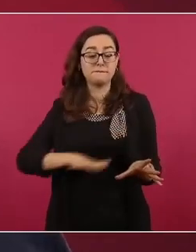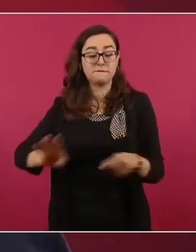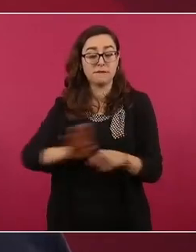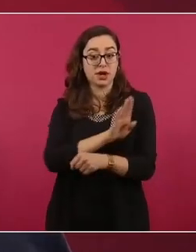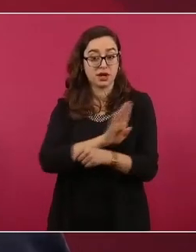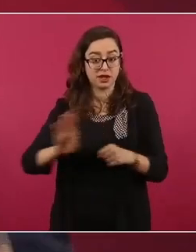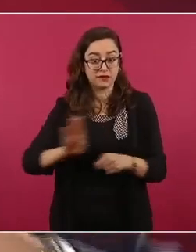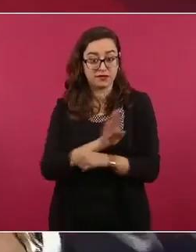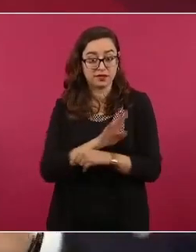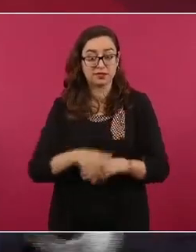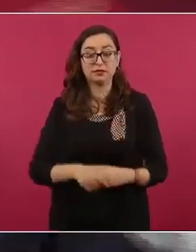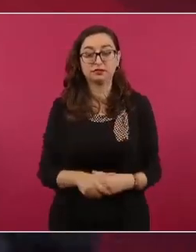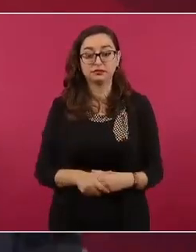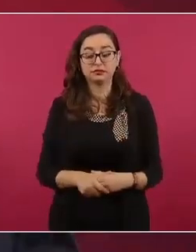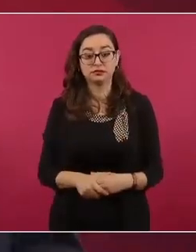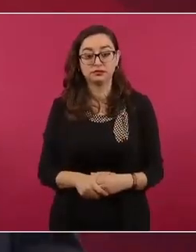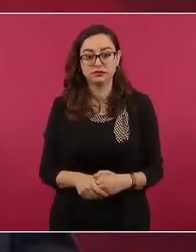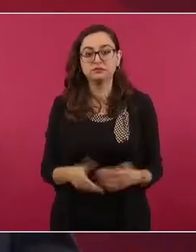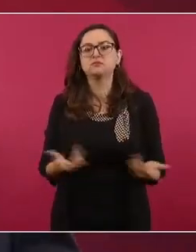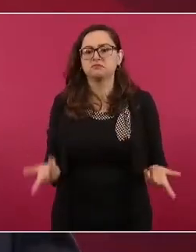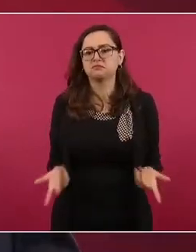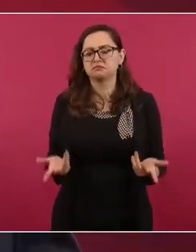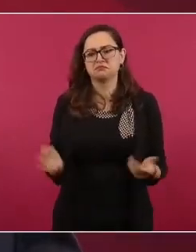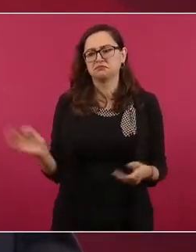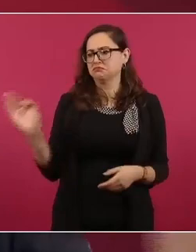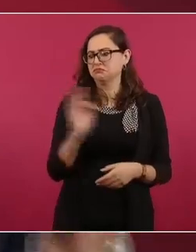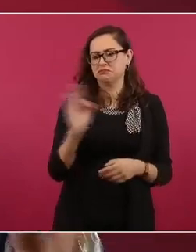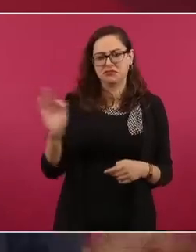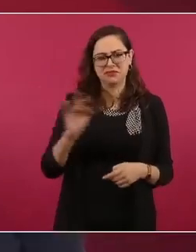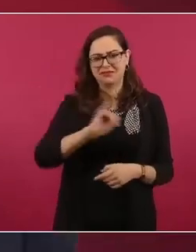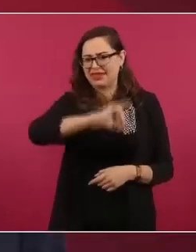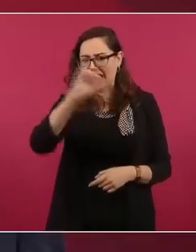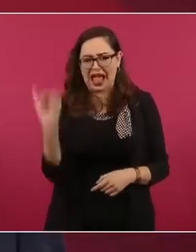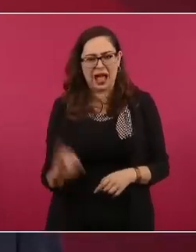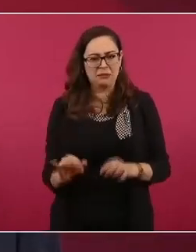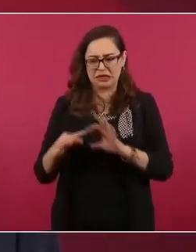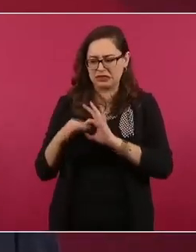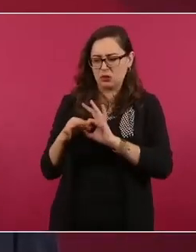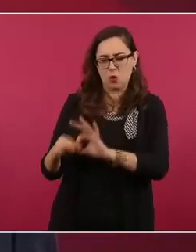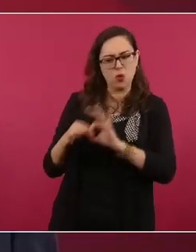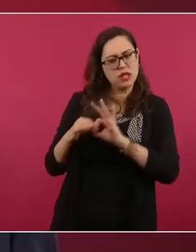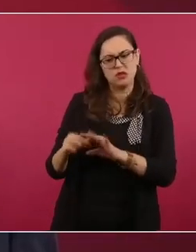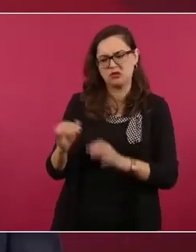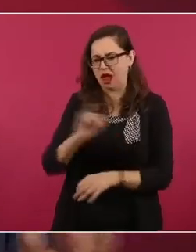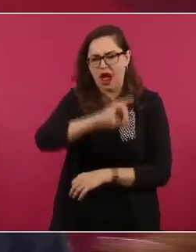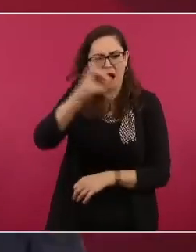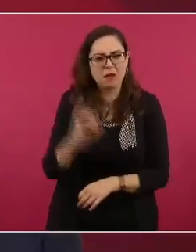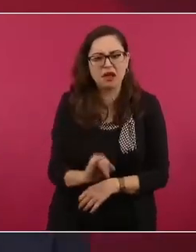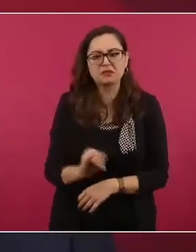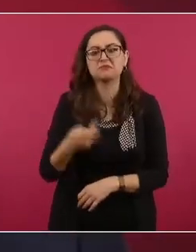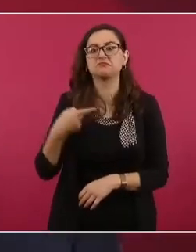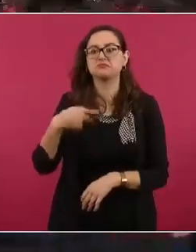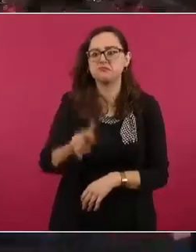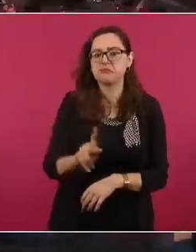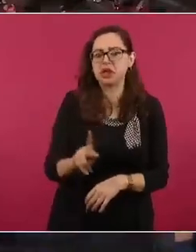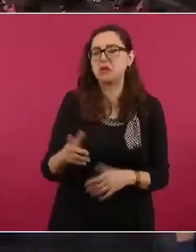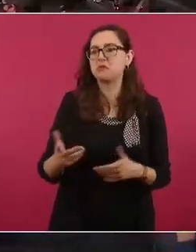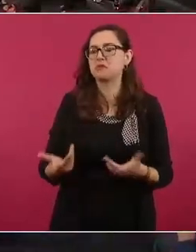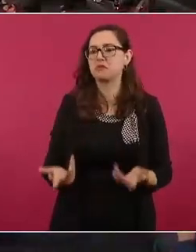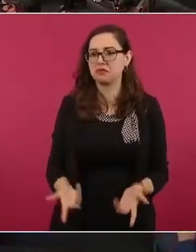de que podemos tener muchas diferencias, pero en el tema de seguridad, no está de por medio